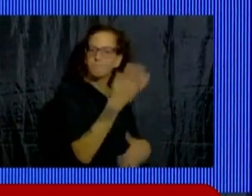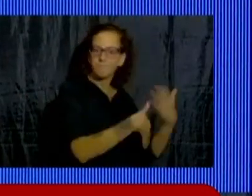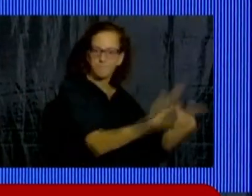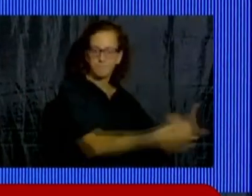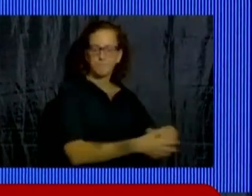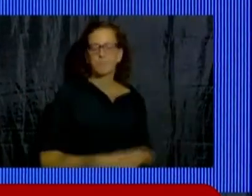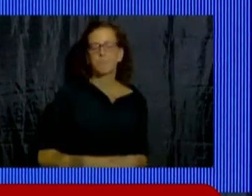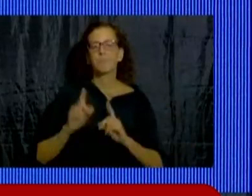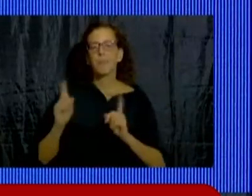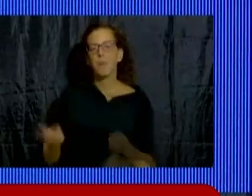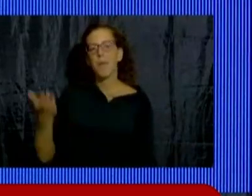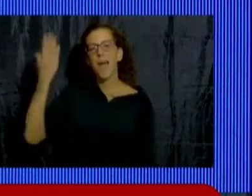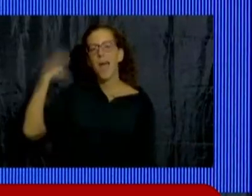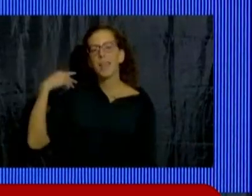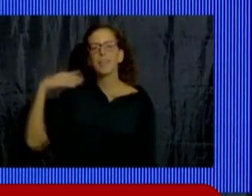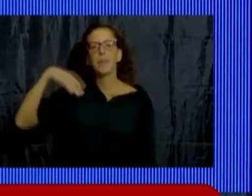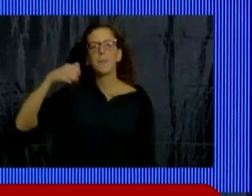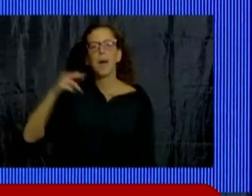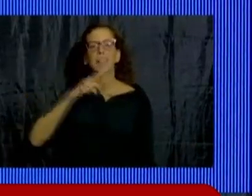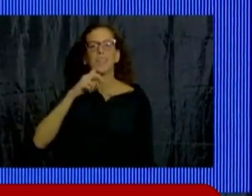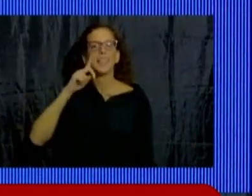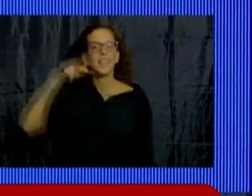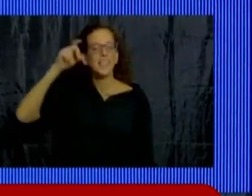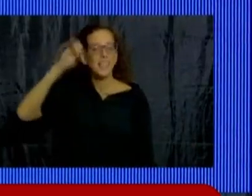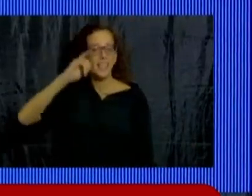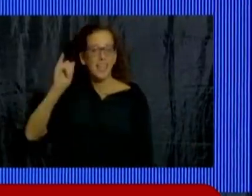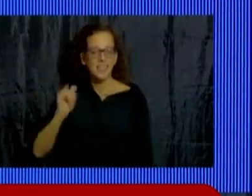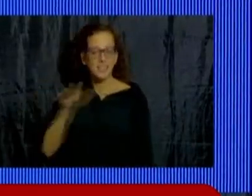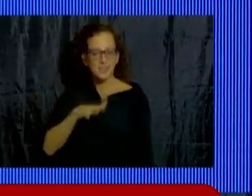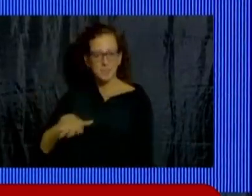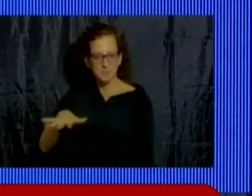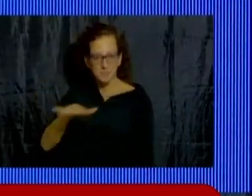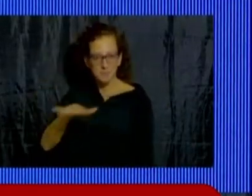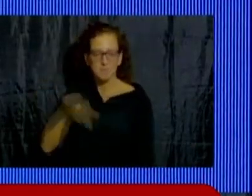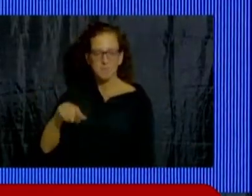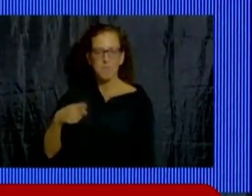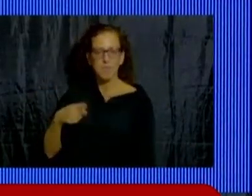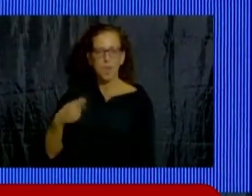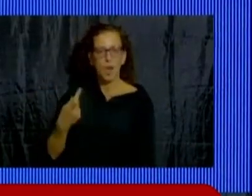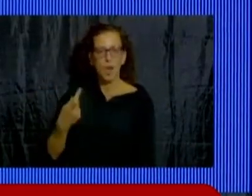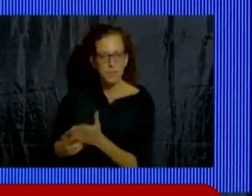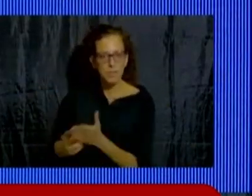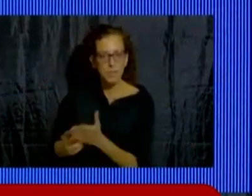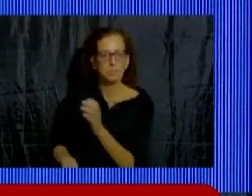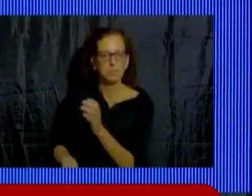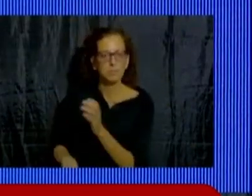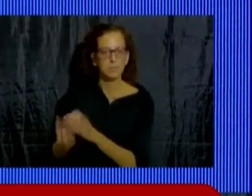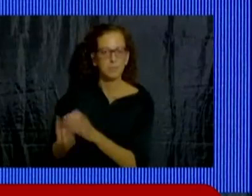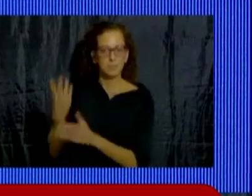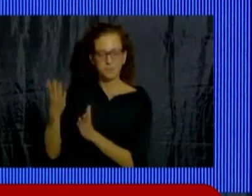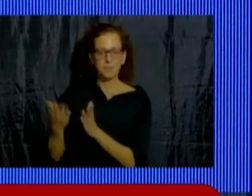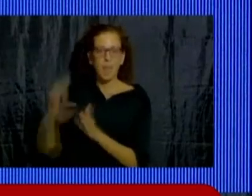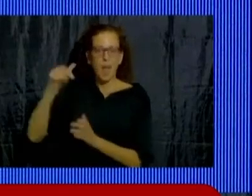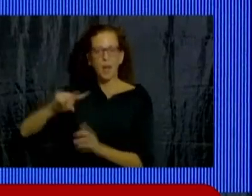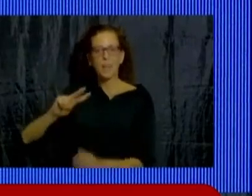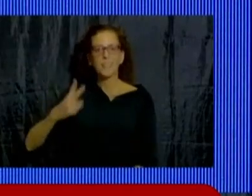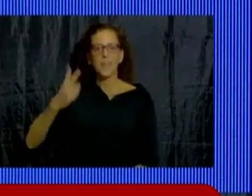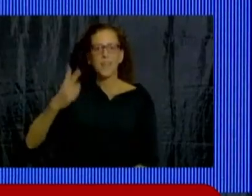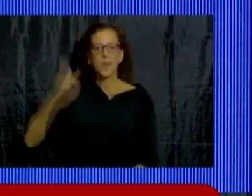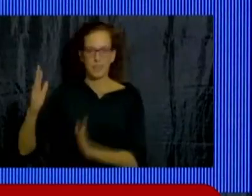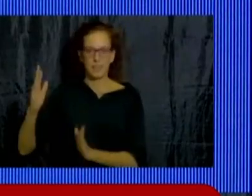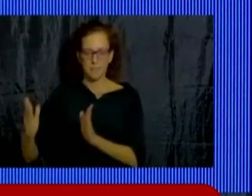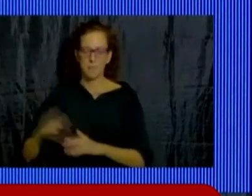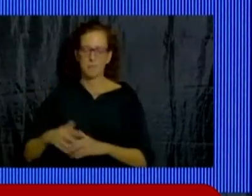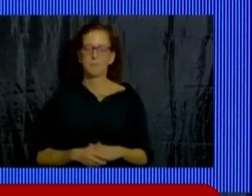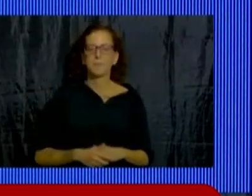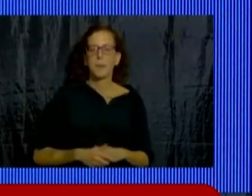Rubén Américo Martín necesitaba ser rescatada, revalorizada y se avanzará ahora en la segunda etapa. La descentralización